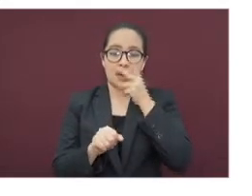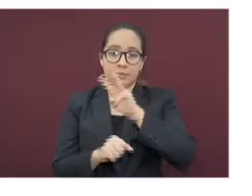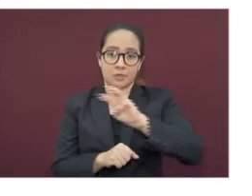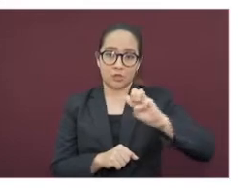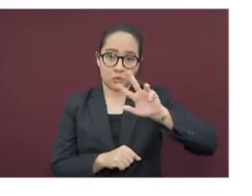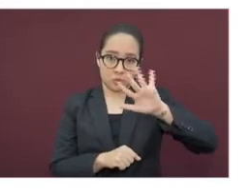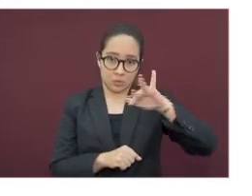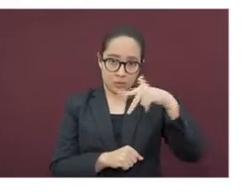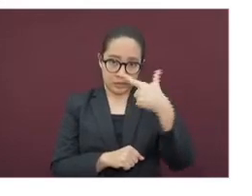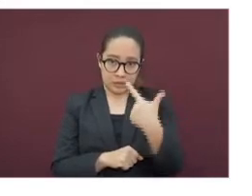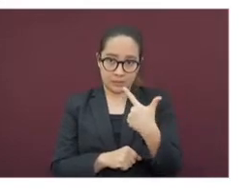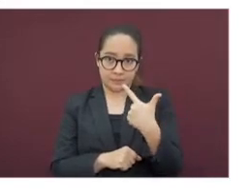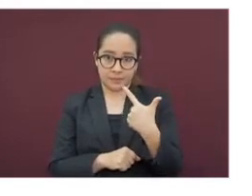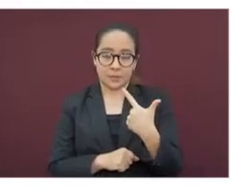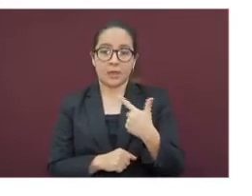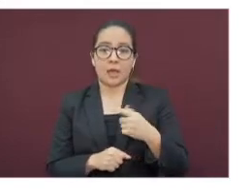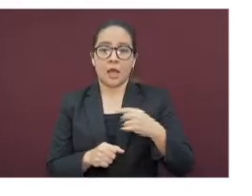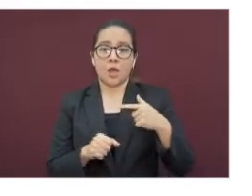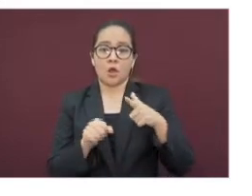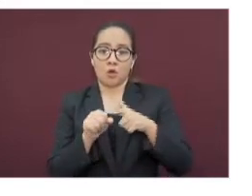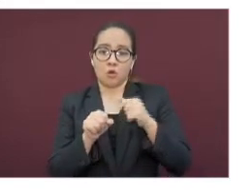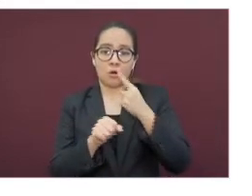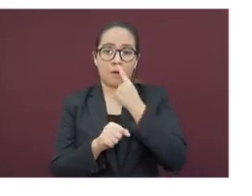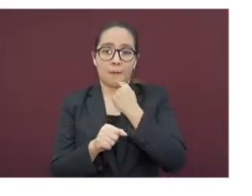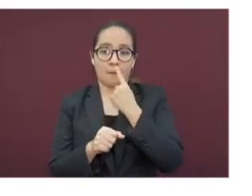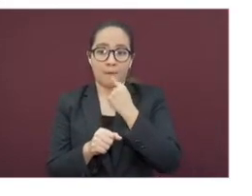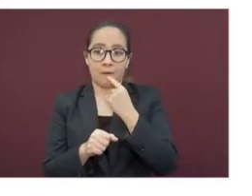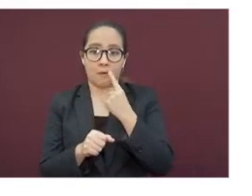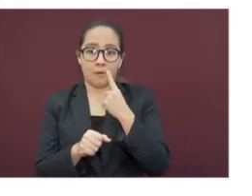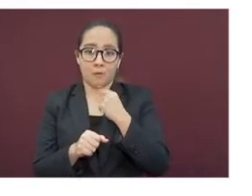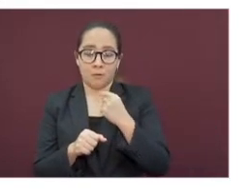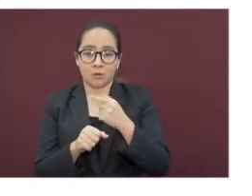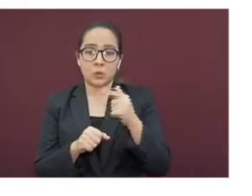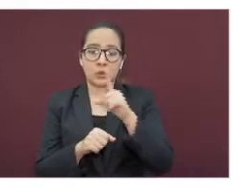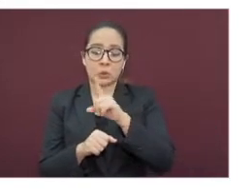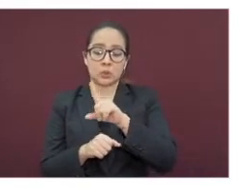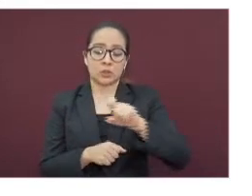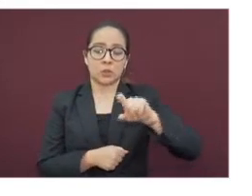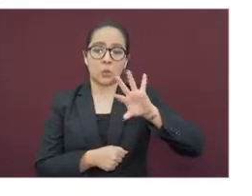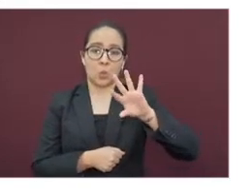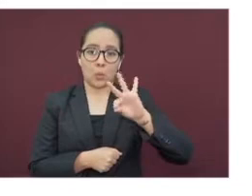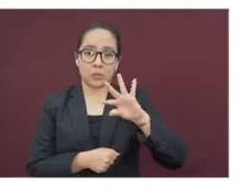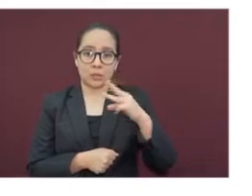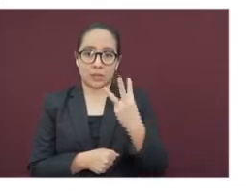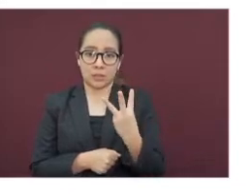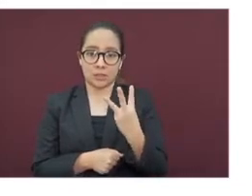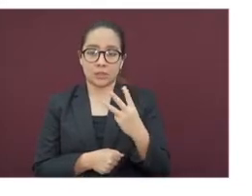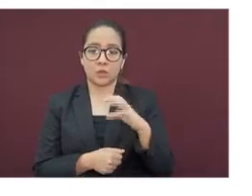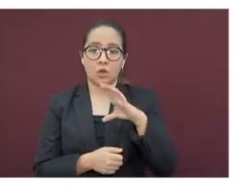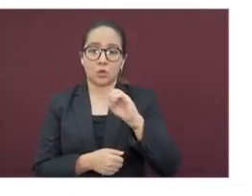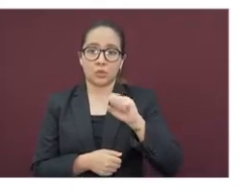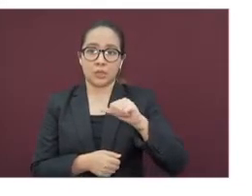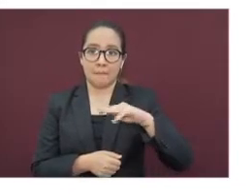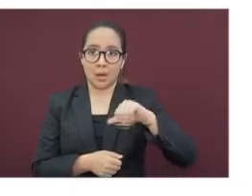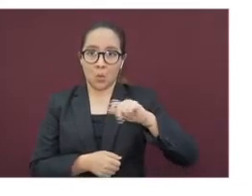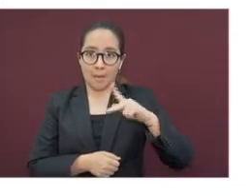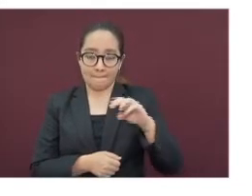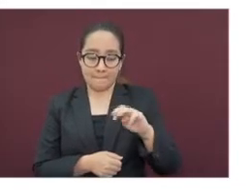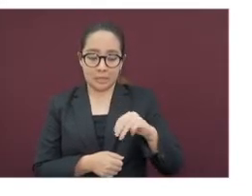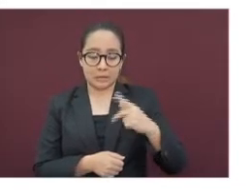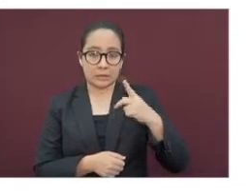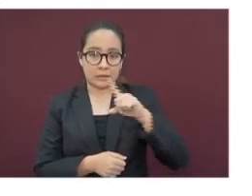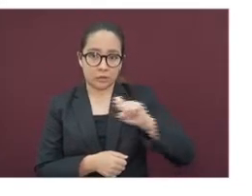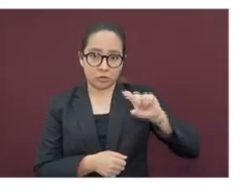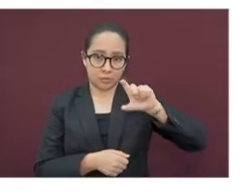cincuenta y siete. En ladrillo, Cozoleacaque con ciento cuarenta y tres, Cozamaloapan ciento veintiocho, San Andrés